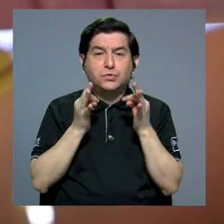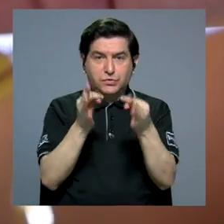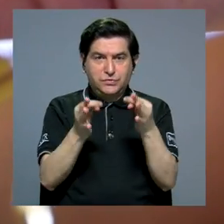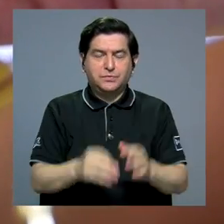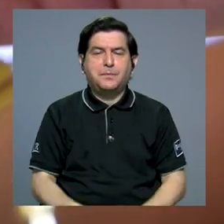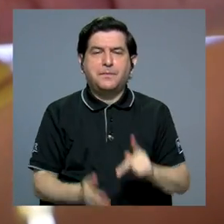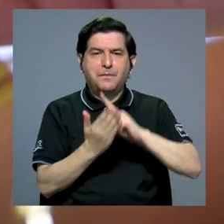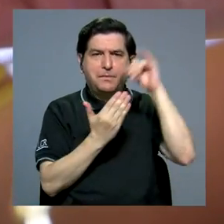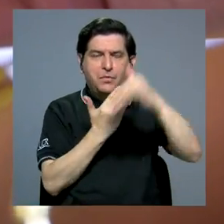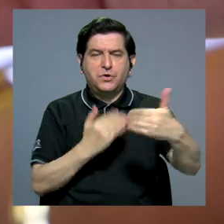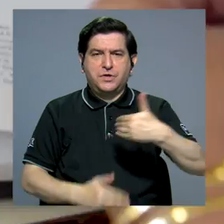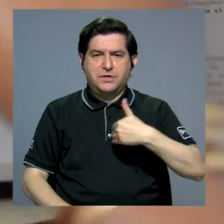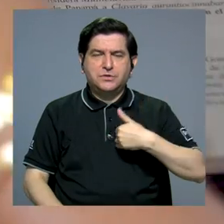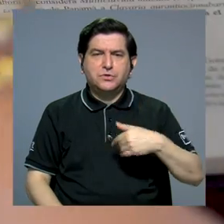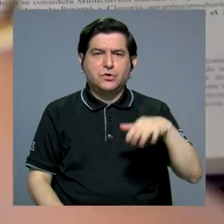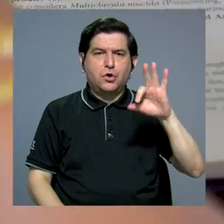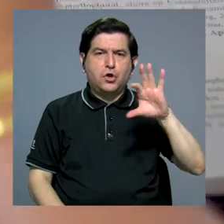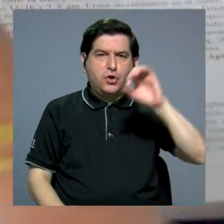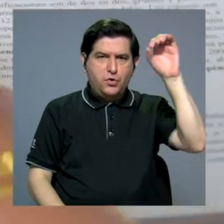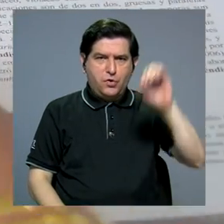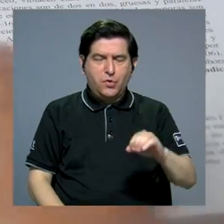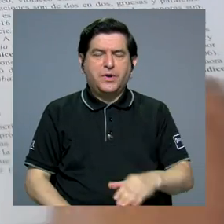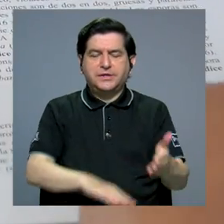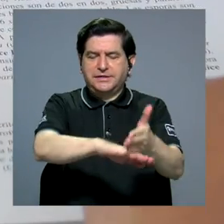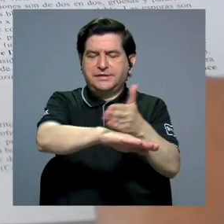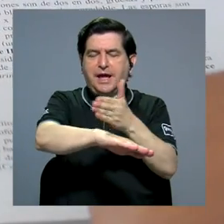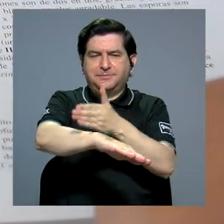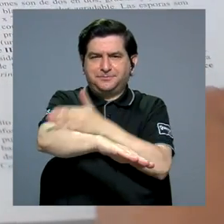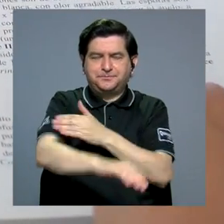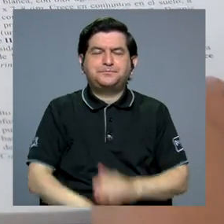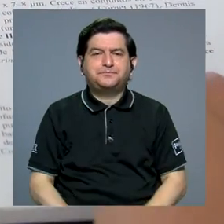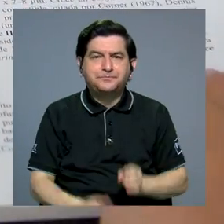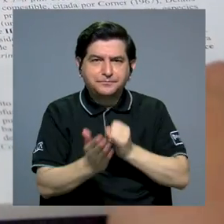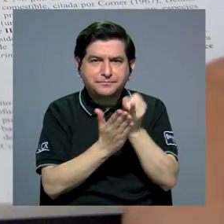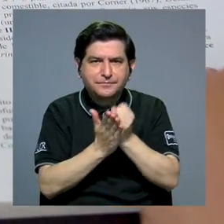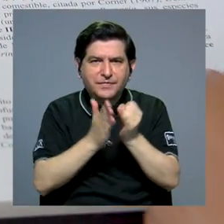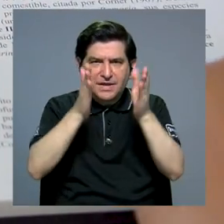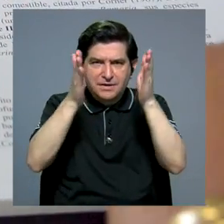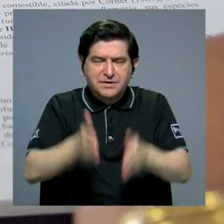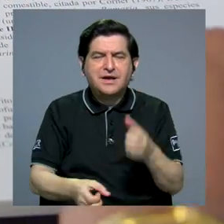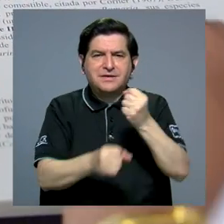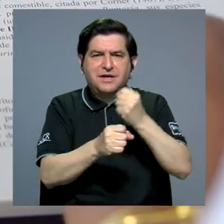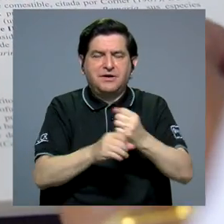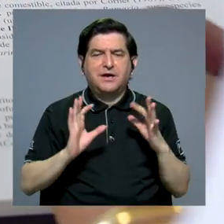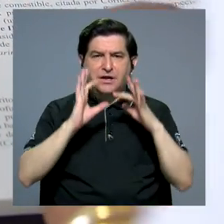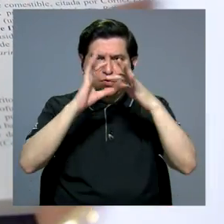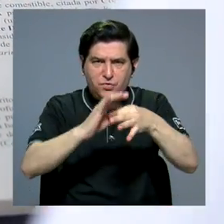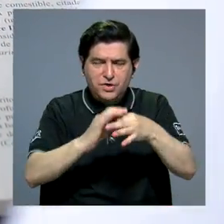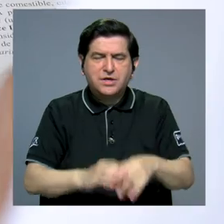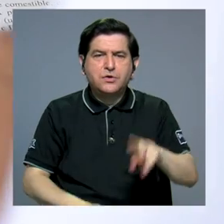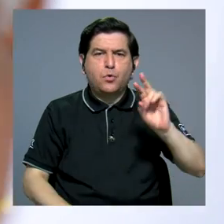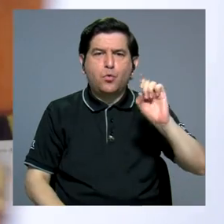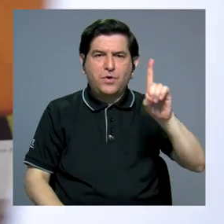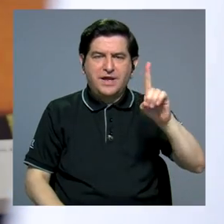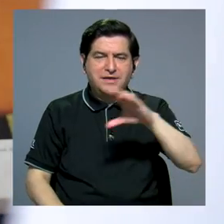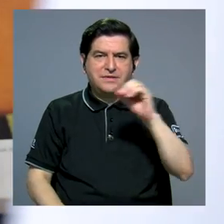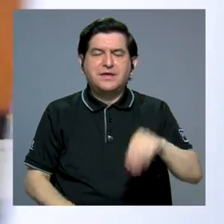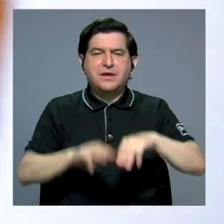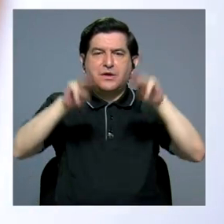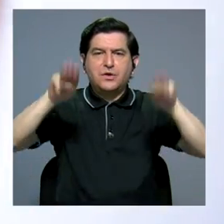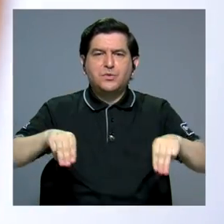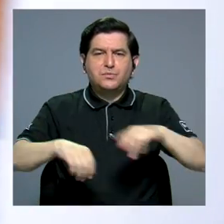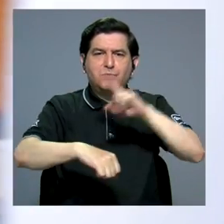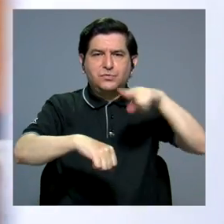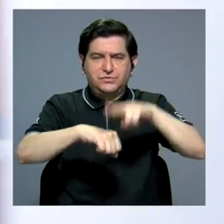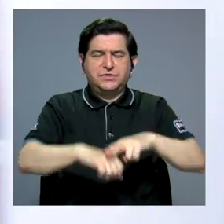turismo. El proyecto cuenta con un 90% de avance. Las investigadoras trabajan en conjunto con la UNED y el